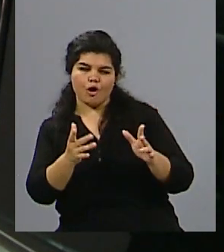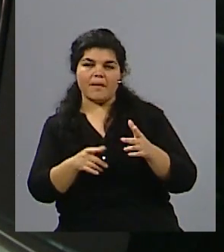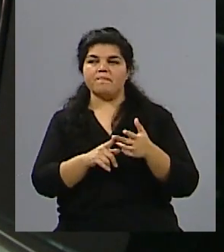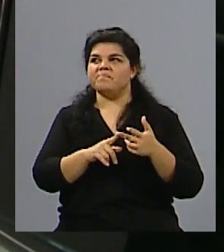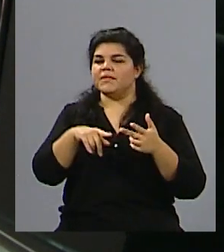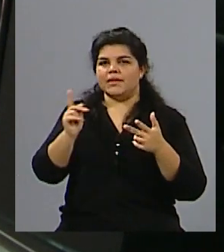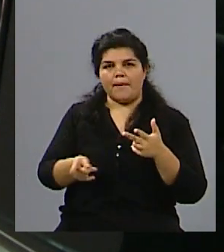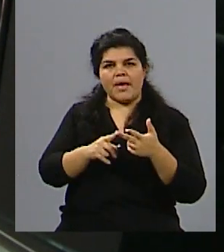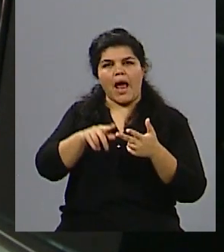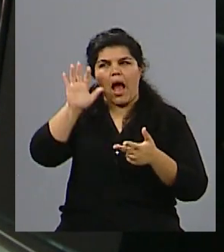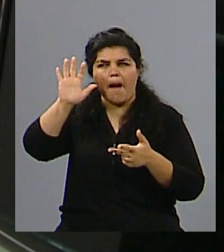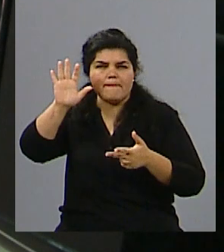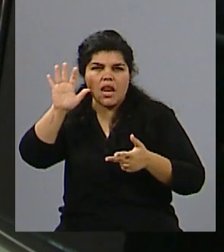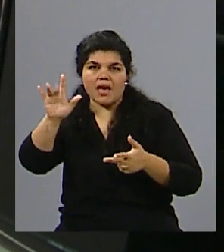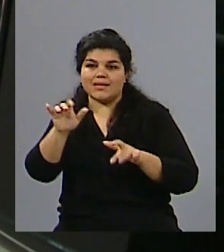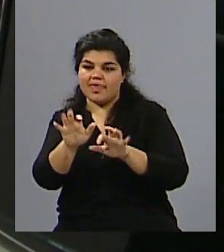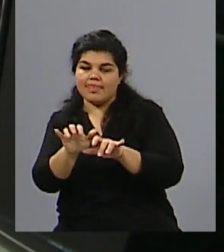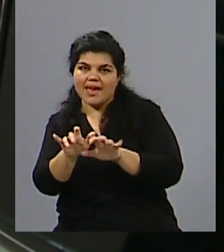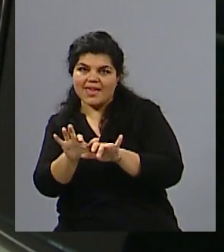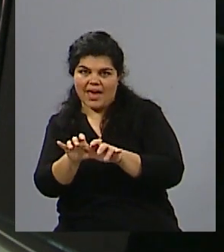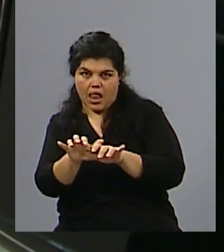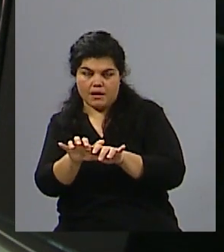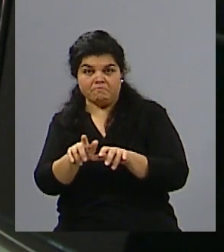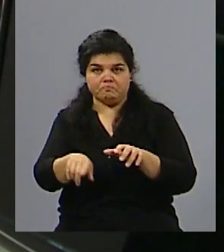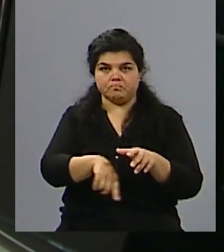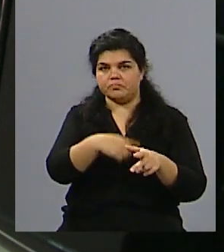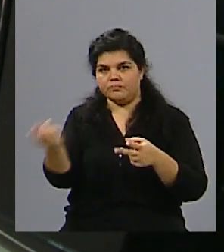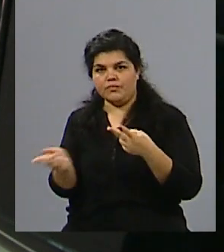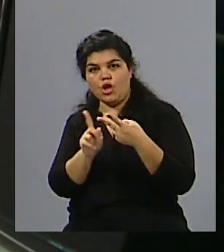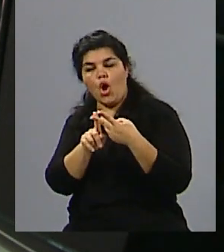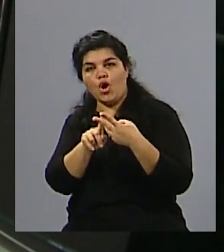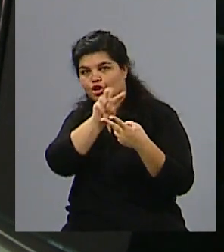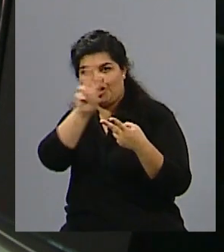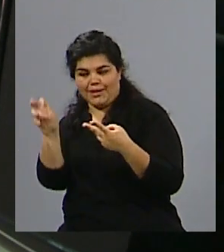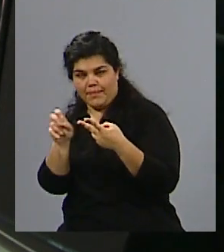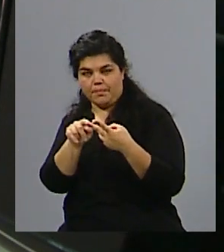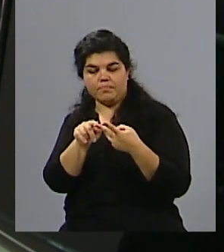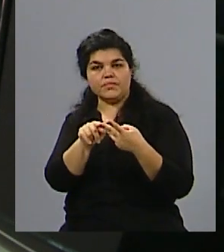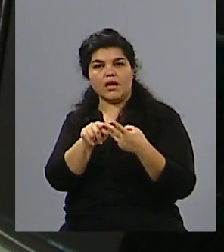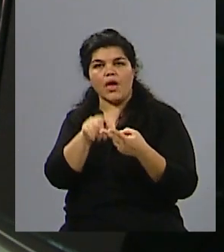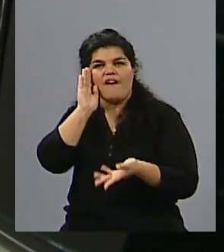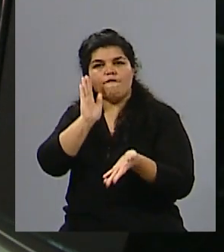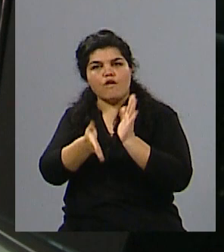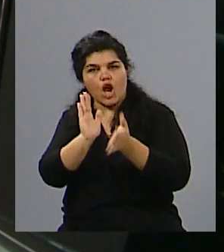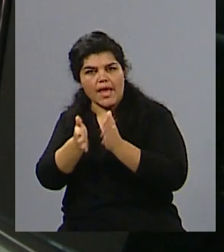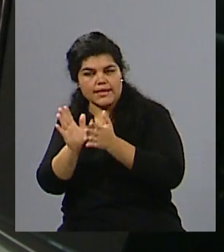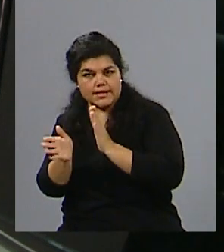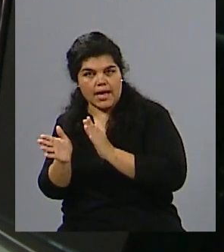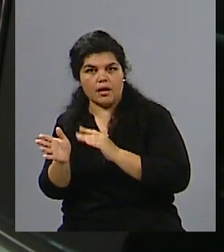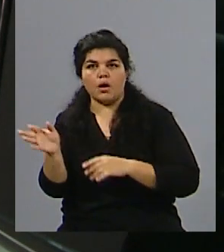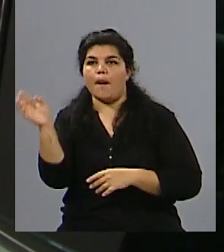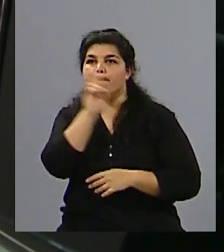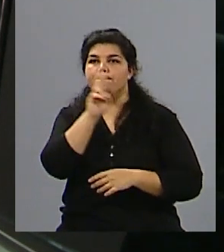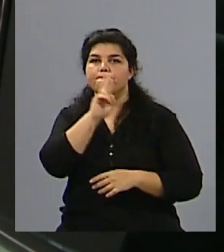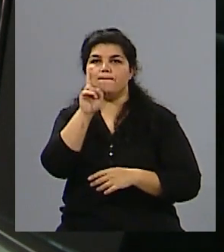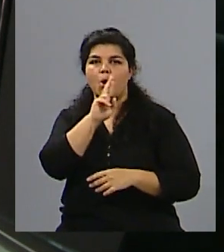haber por entornos digitales. Y por otro lado, también quiero hablar de la violencia que se ejerce contra mujeres con voz